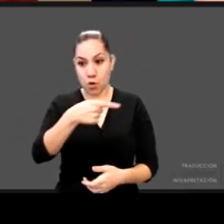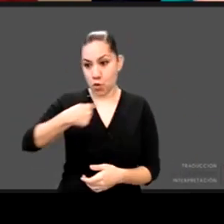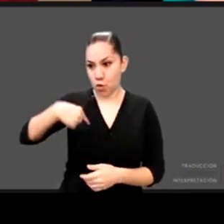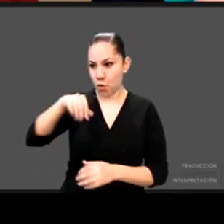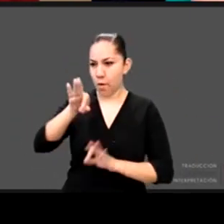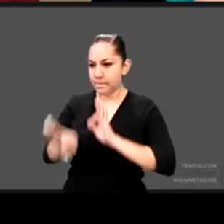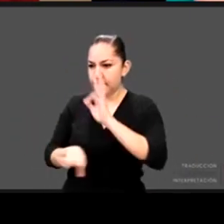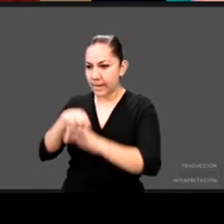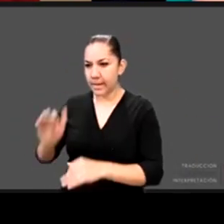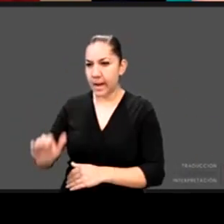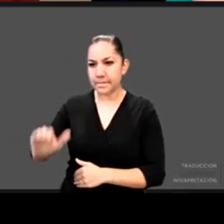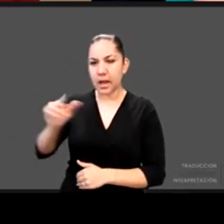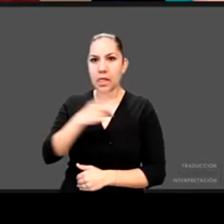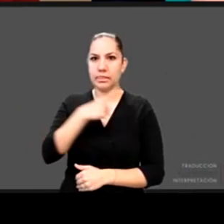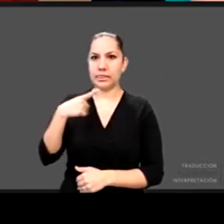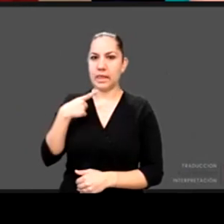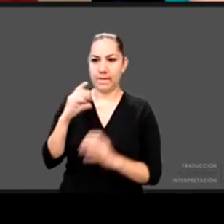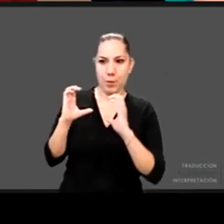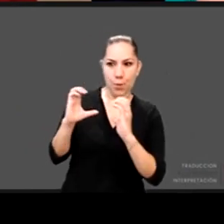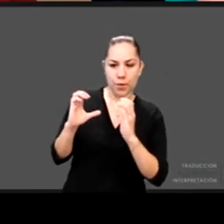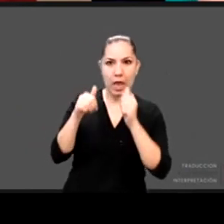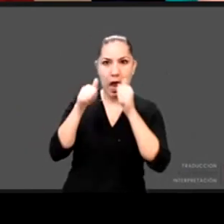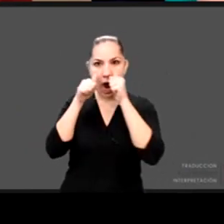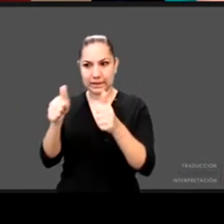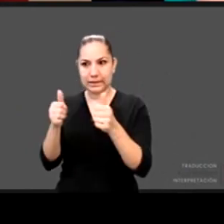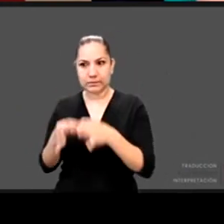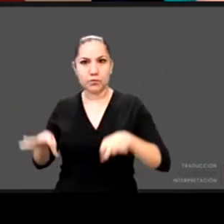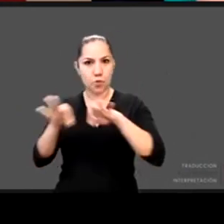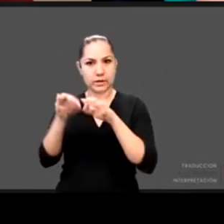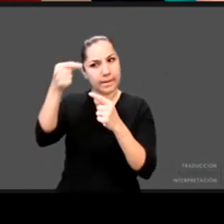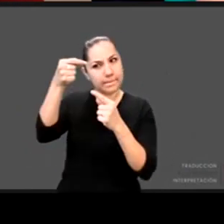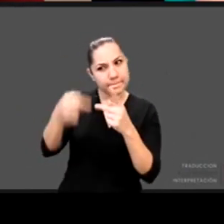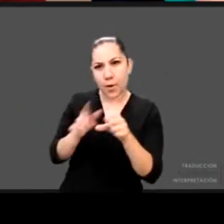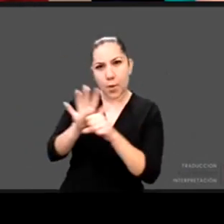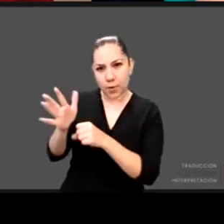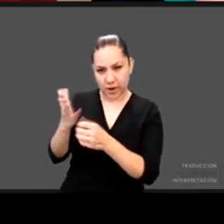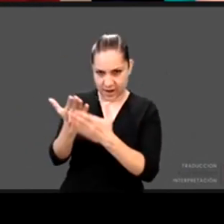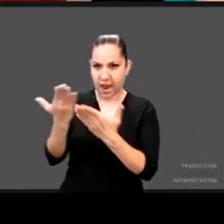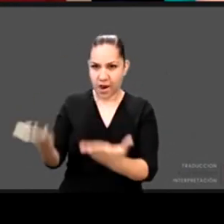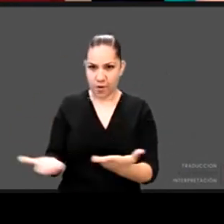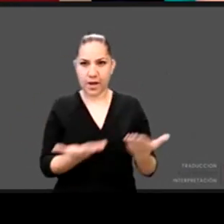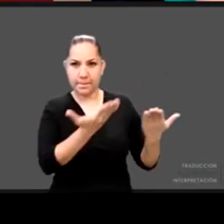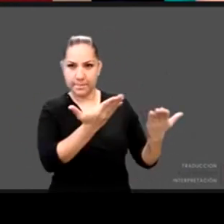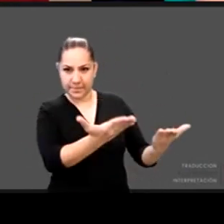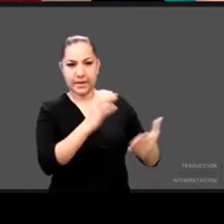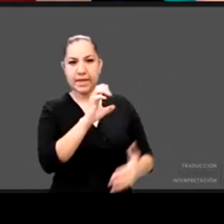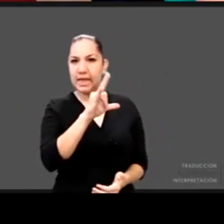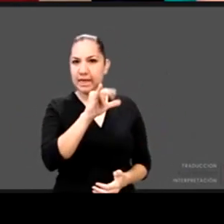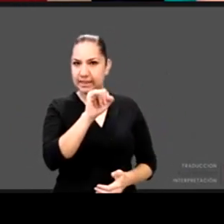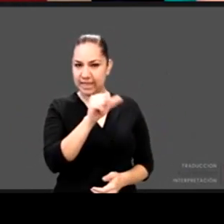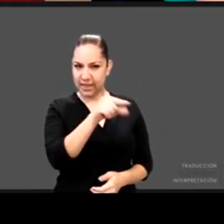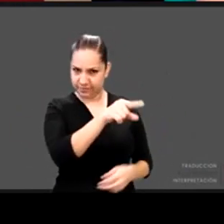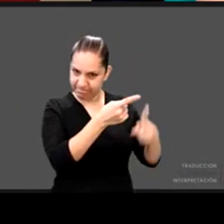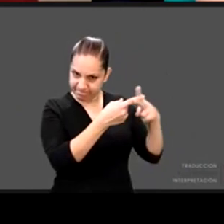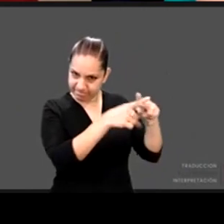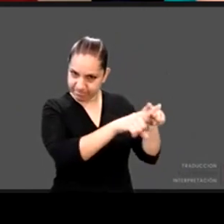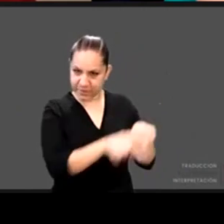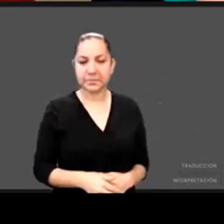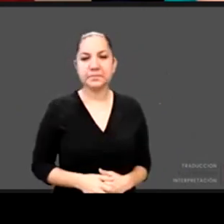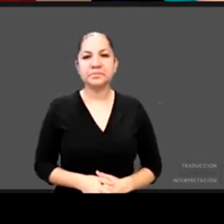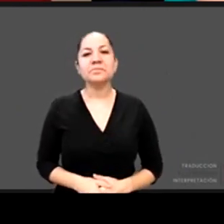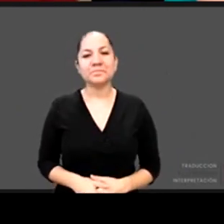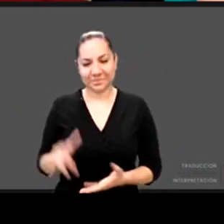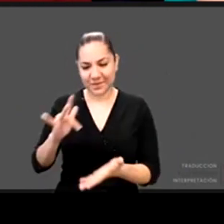niños. Empezamos entonces contigo, Lisa. Bienvenida. Muchísimas gracias, muchísimas gracias, Maripina.